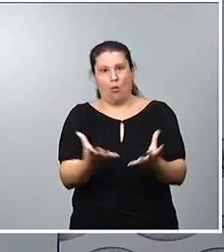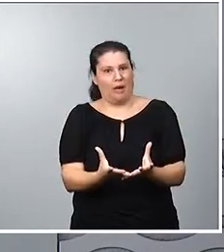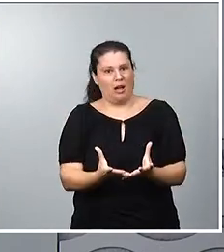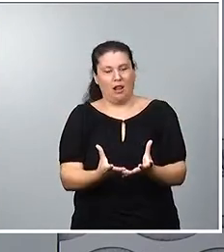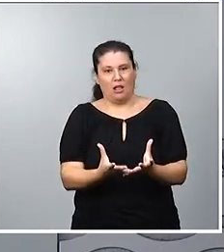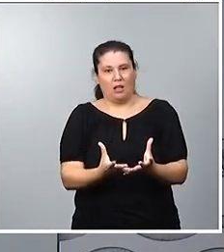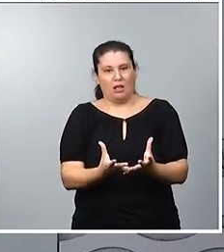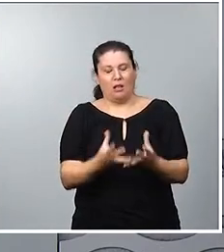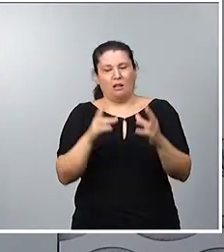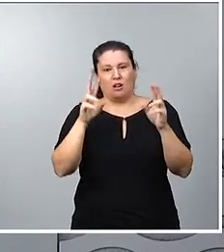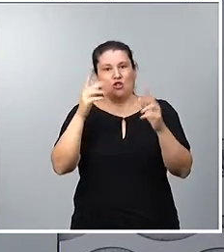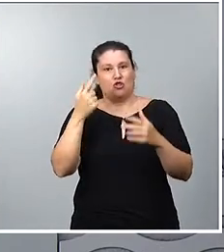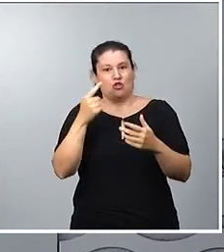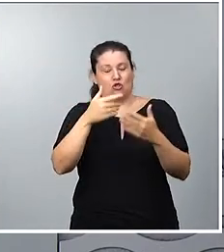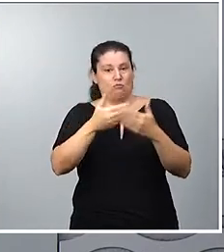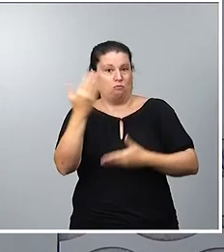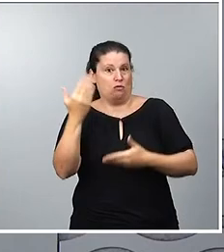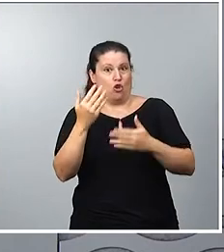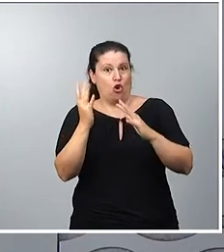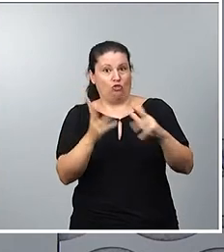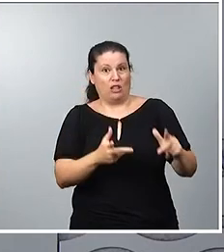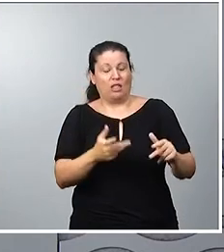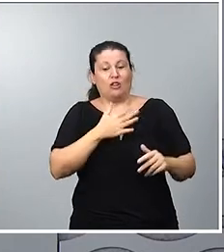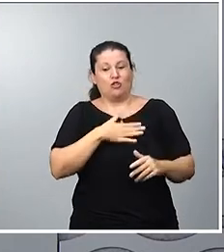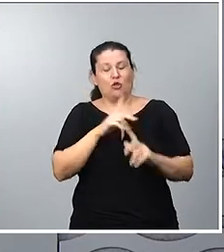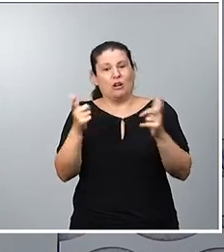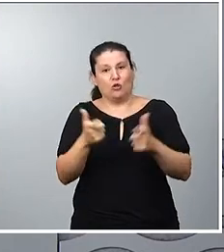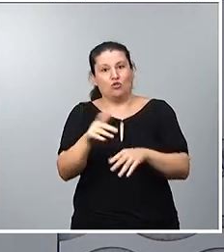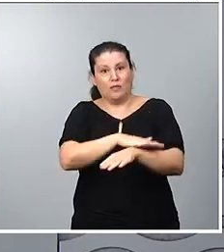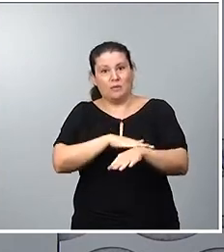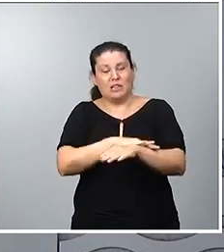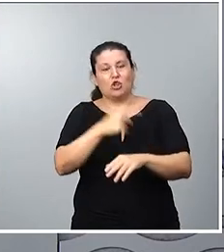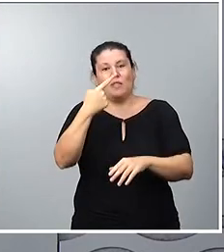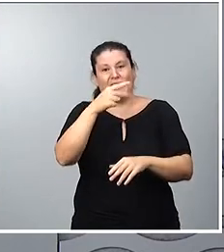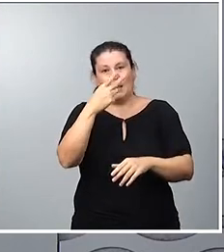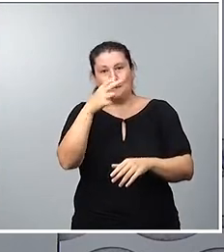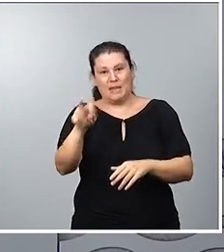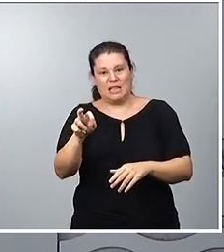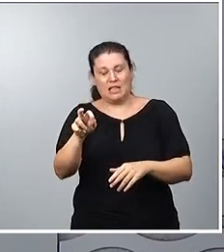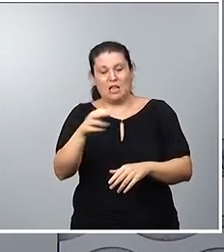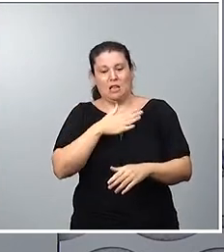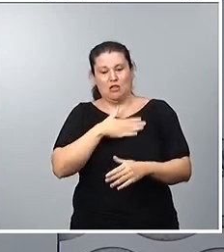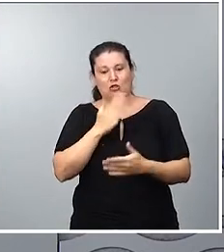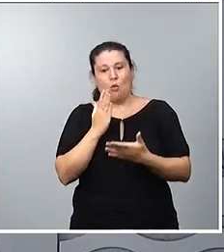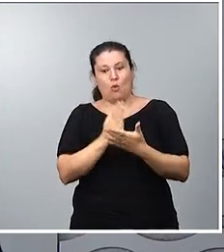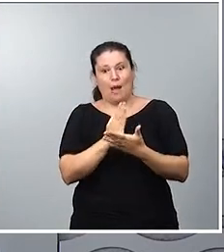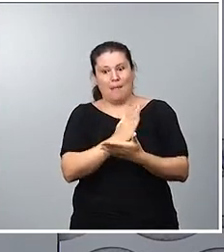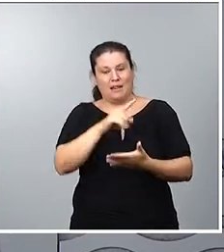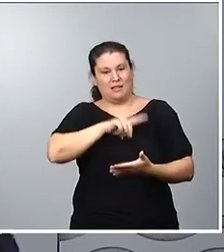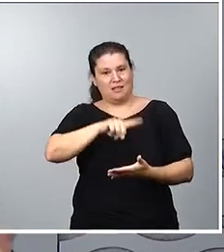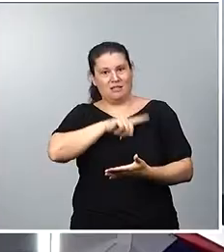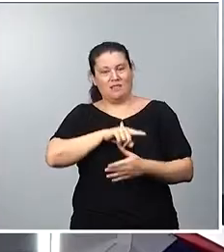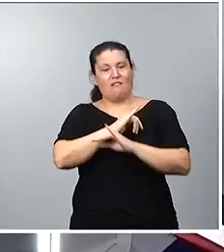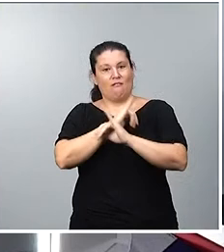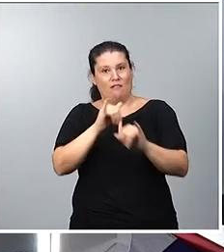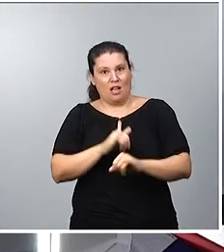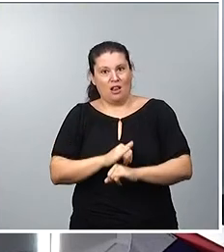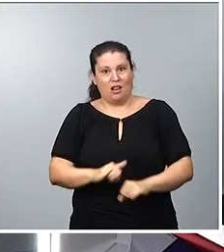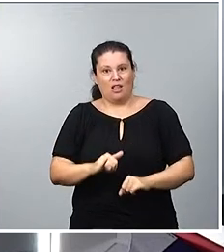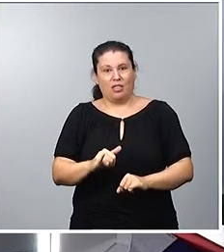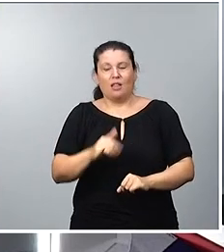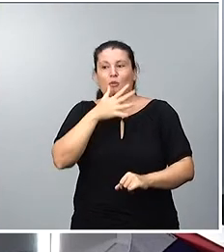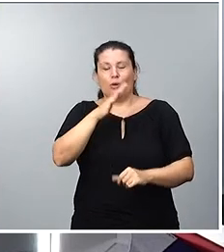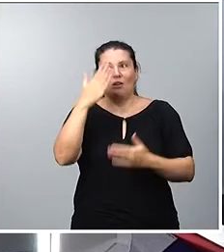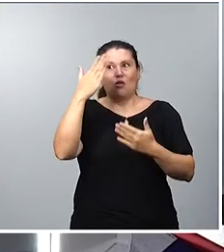Yo estaba en una reunión de ministros de Cultura del G20 y era, por una parte, feliz, porque recibí felicitaciones por nuestro